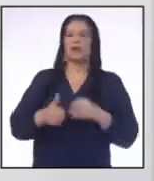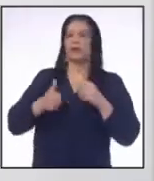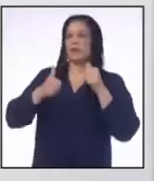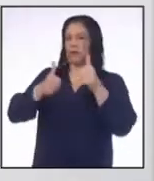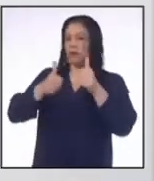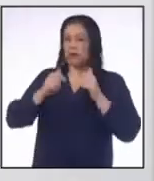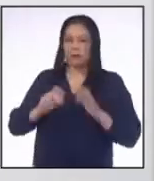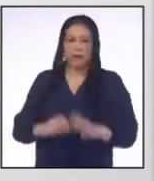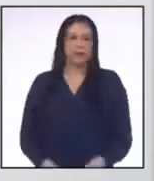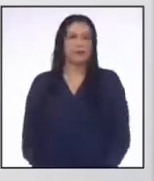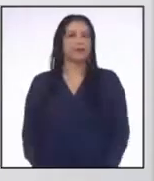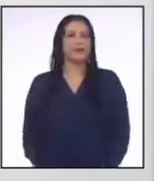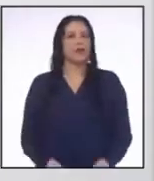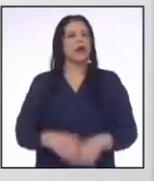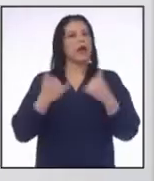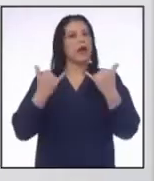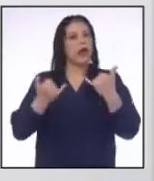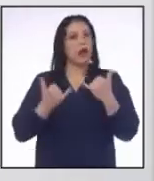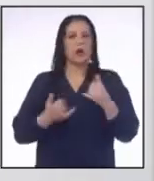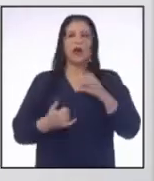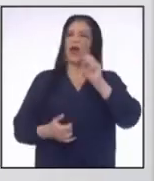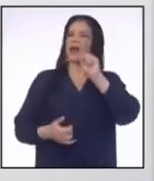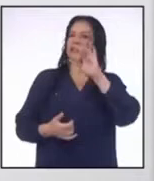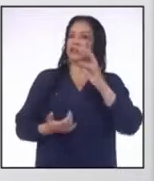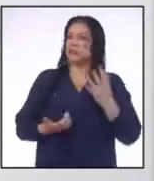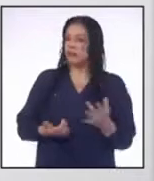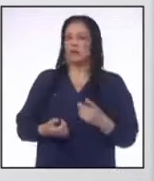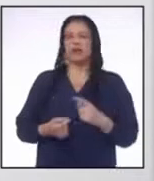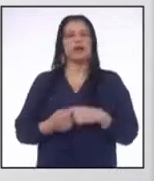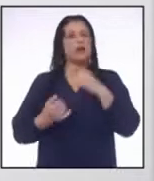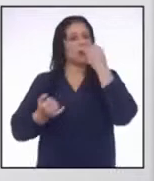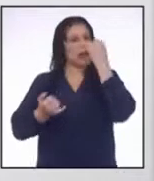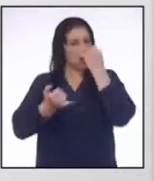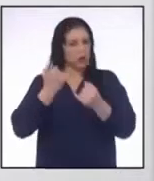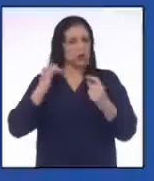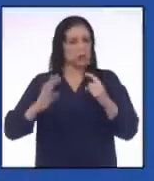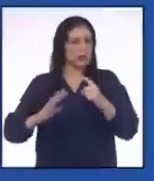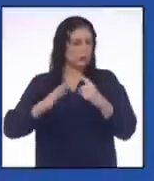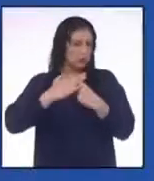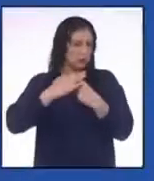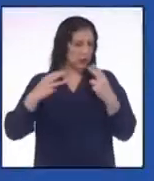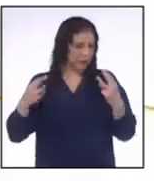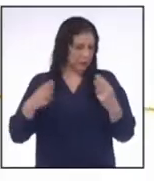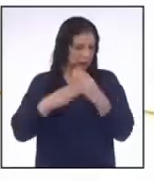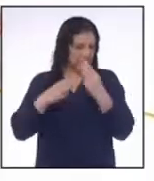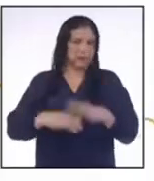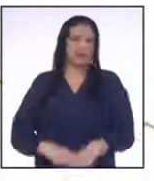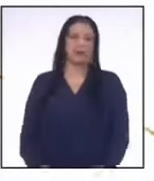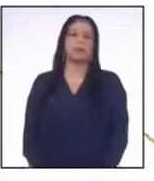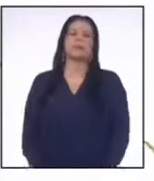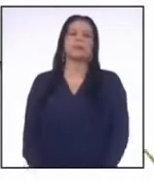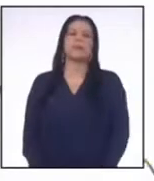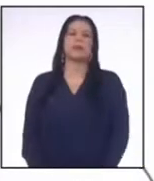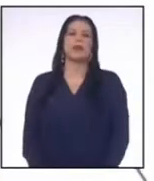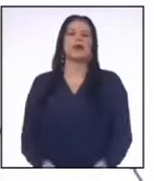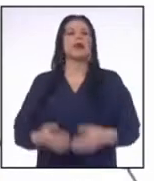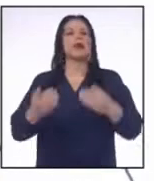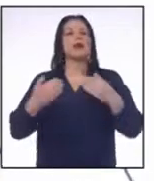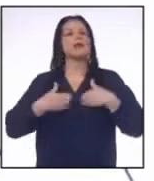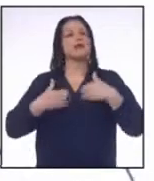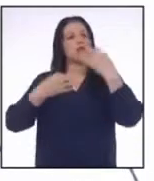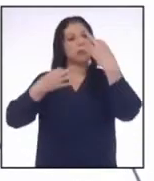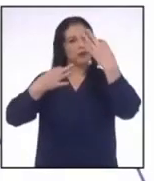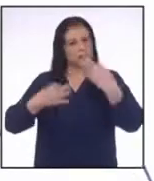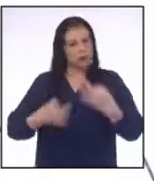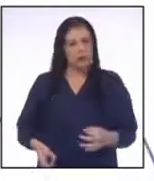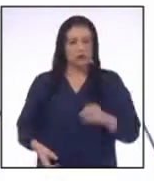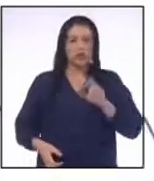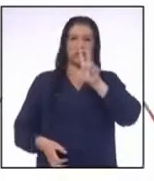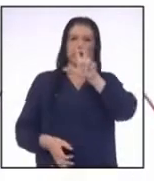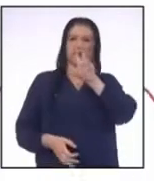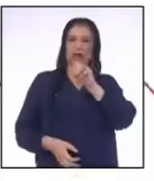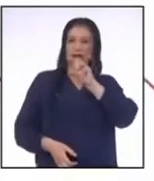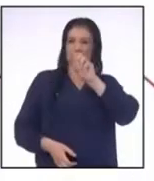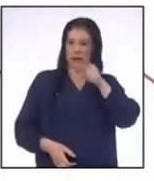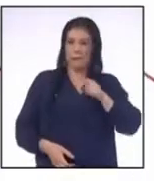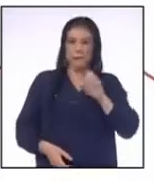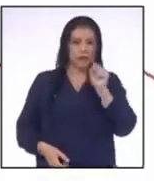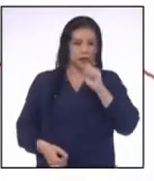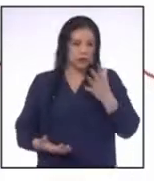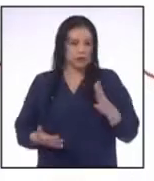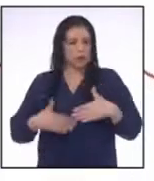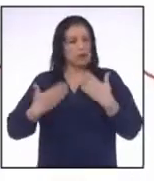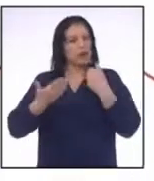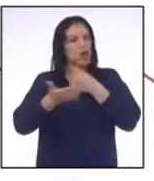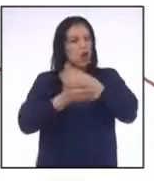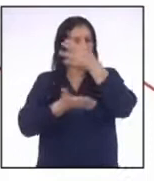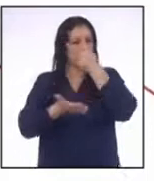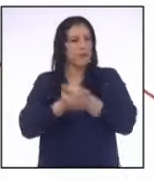¡Excelente! Ahora Stephanie vamos con la última situación Se tiene un presupuesto de 30 mil soles para